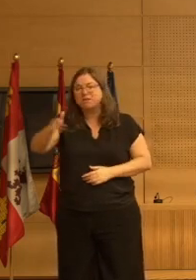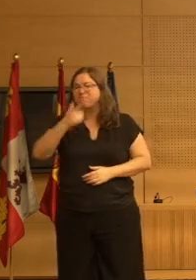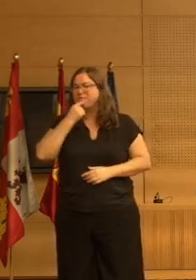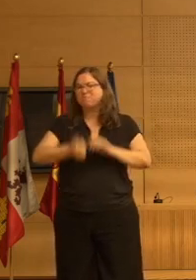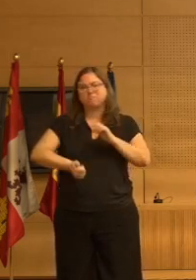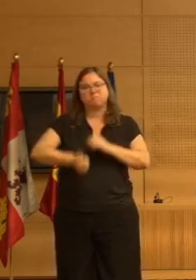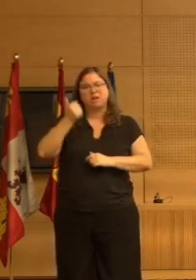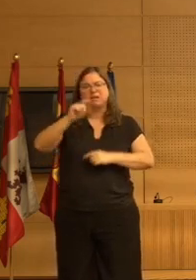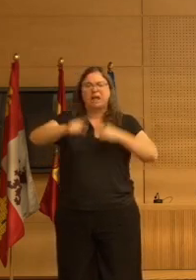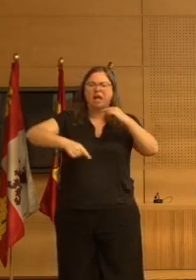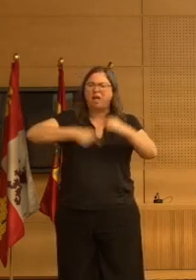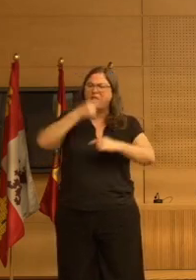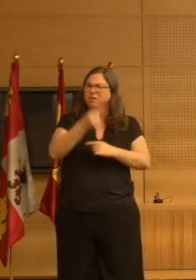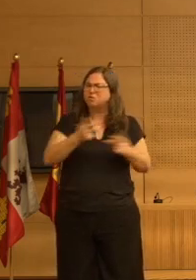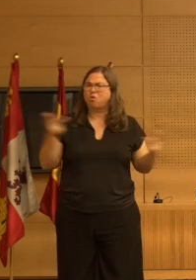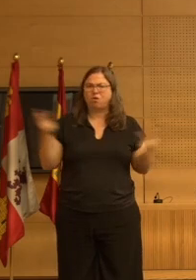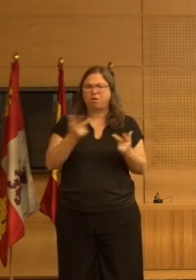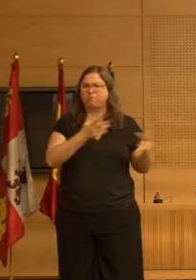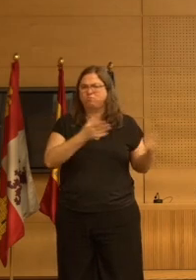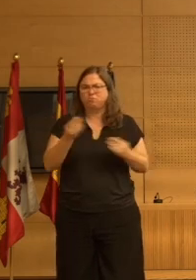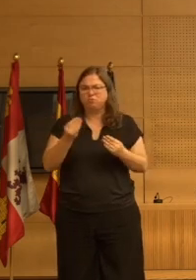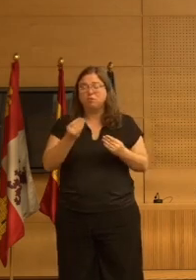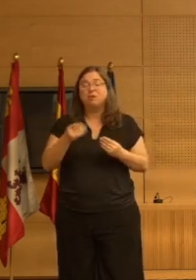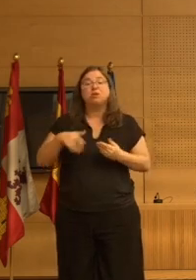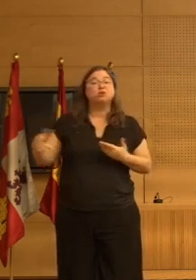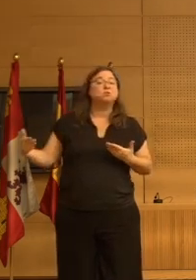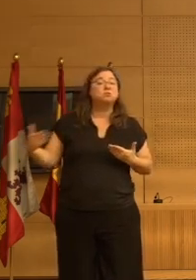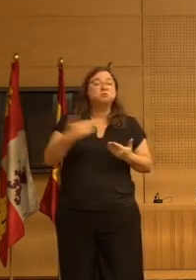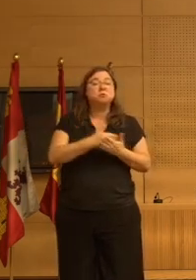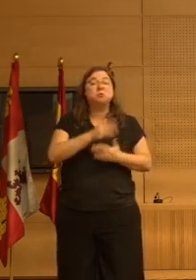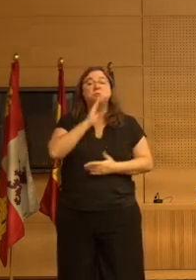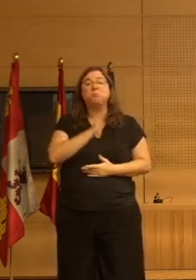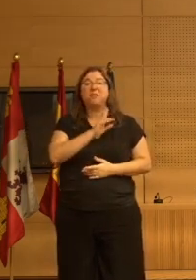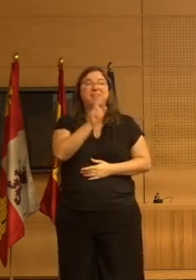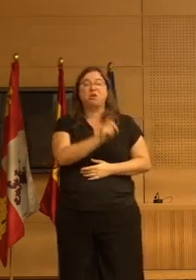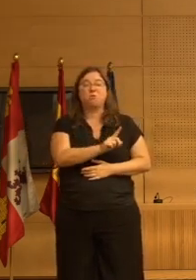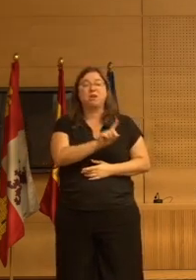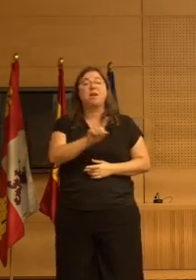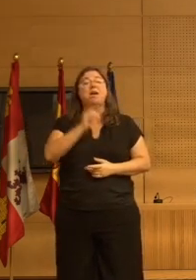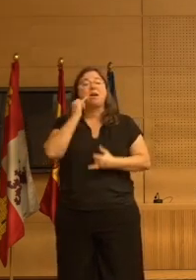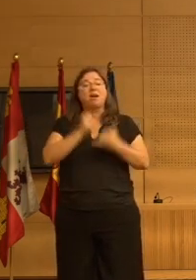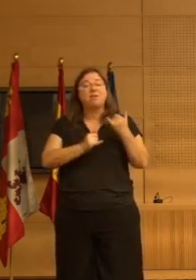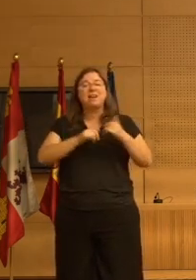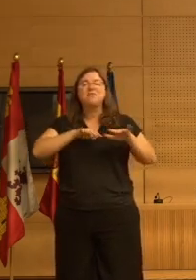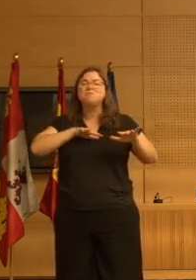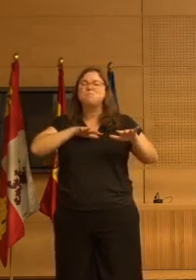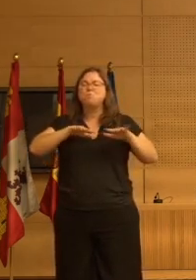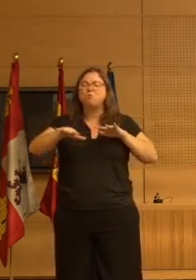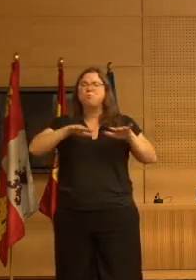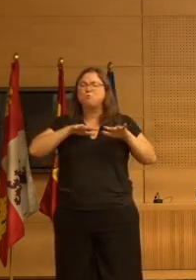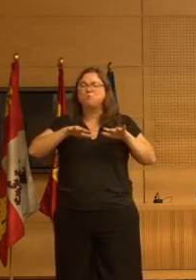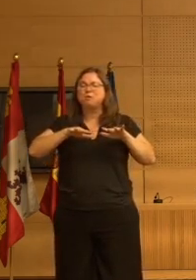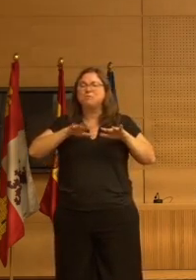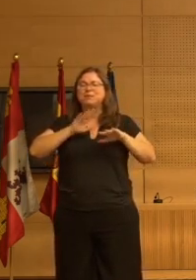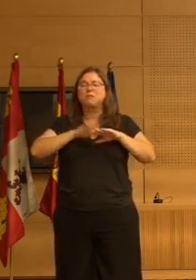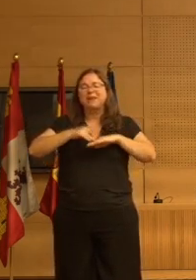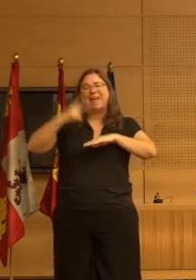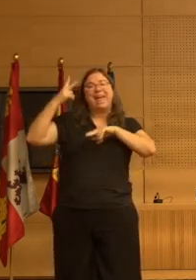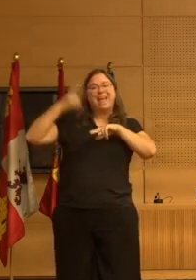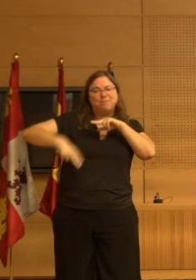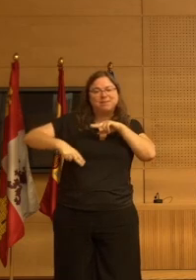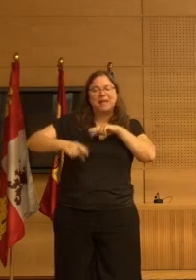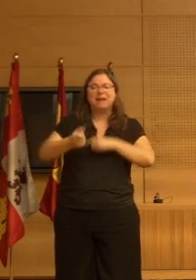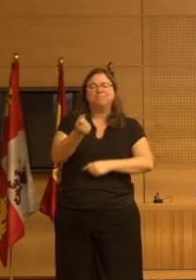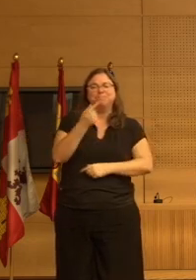efectos adversos sin embargo todo esto no parece que sea útil y tampoco el movimiento de evitación de sujeciones